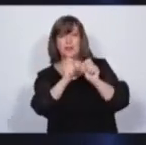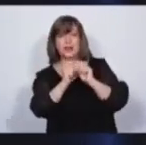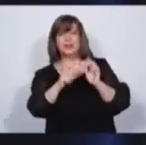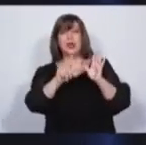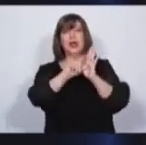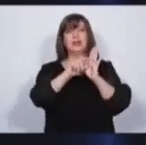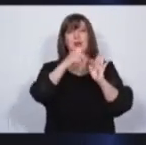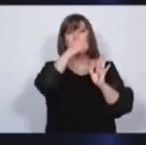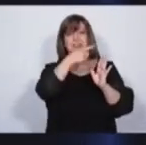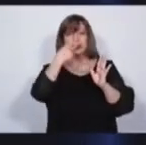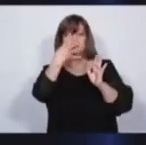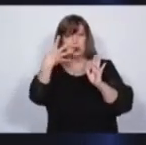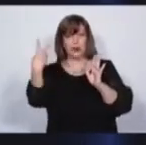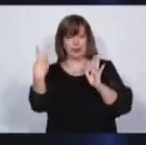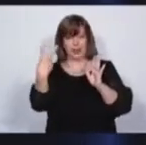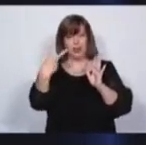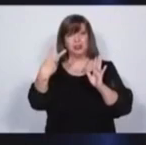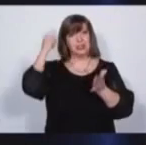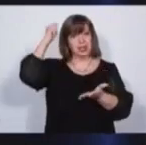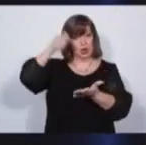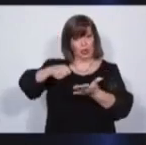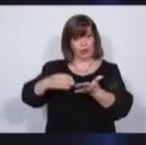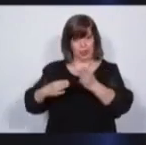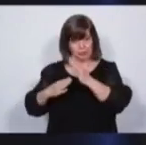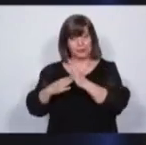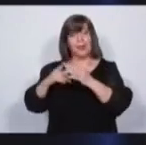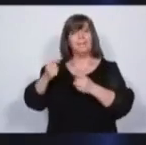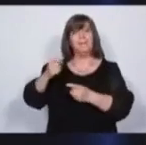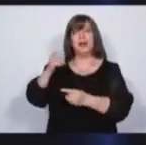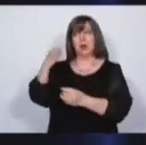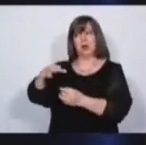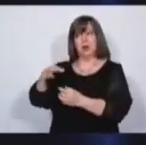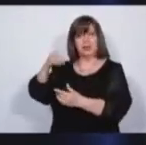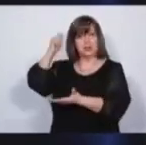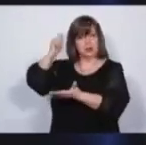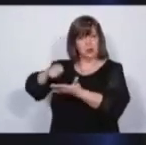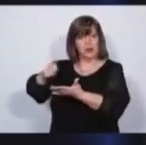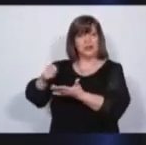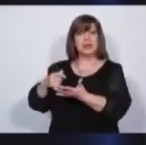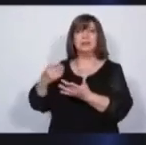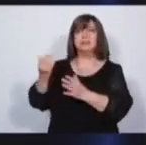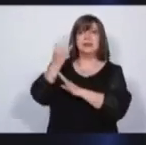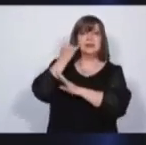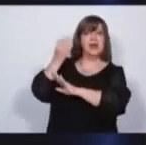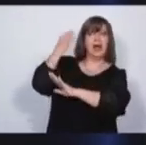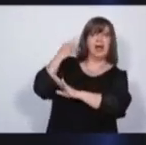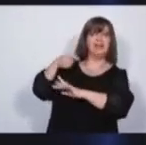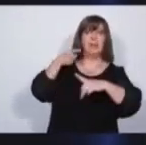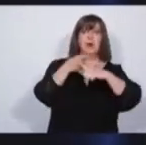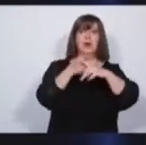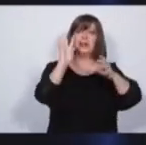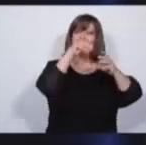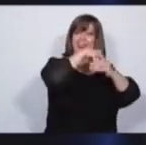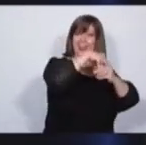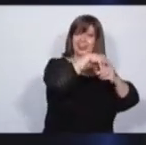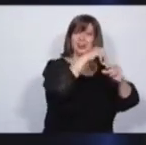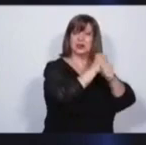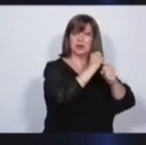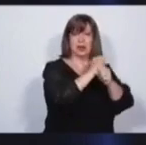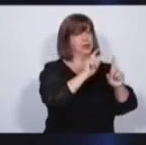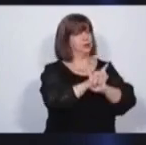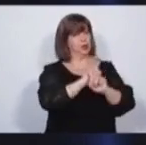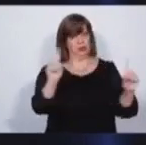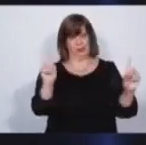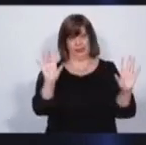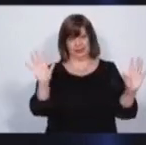del artículo 152 de la Corte para exigir que los ministros de la Corte no hayan tenido participación política. Aquí